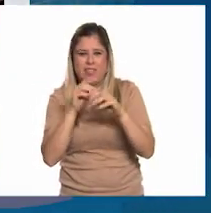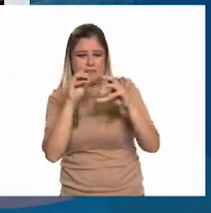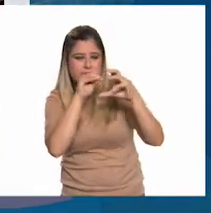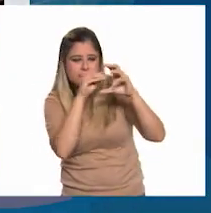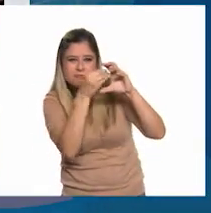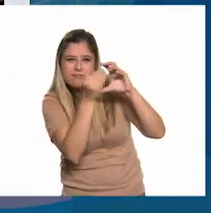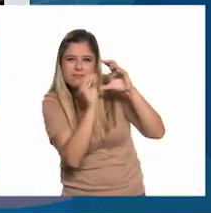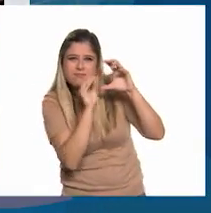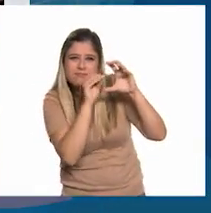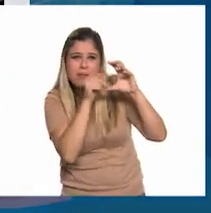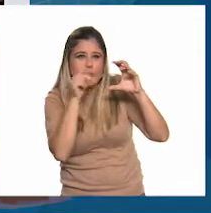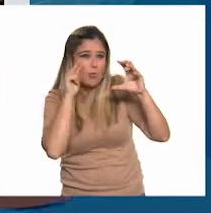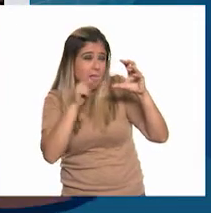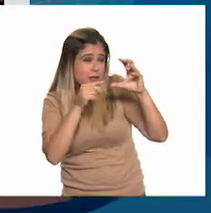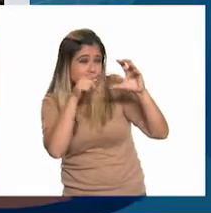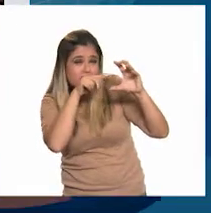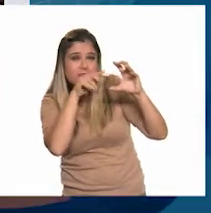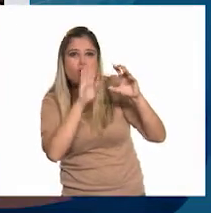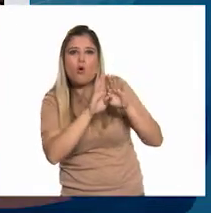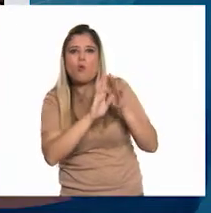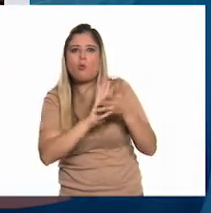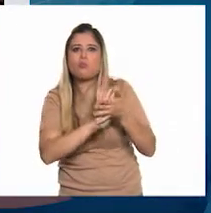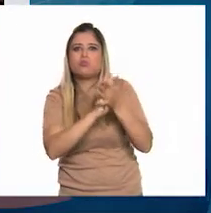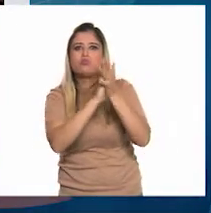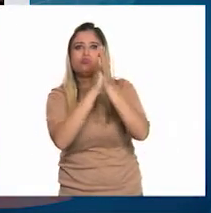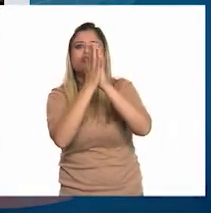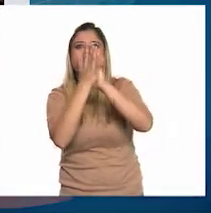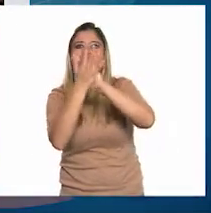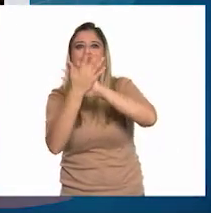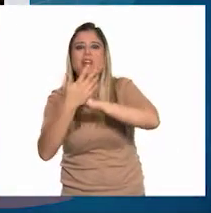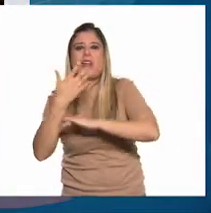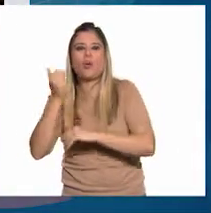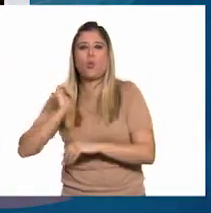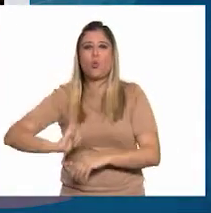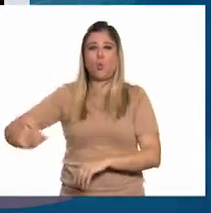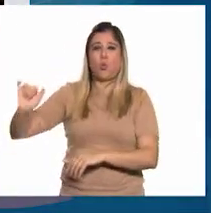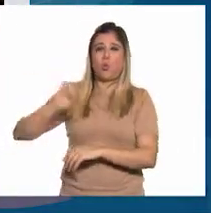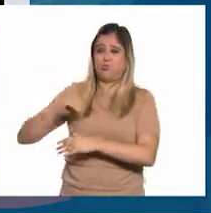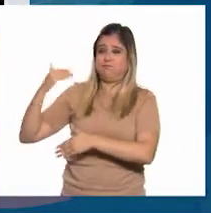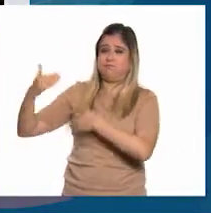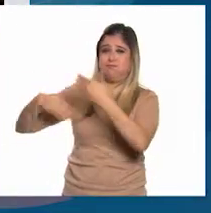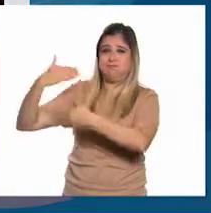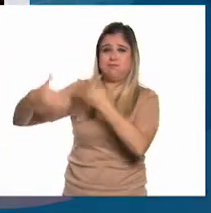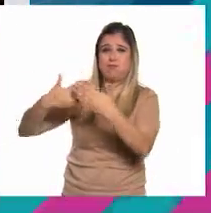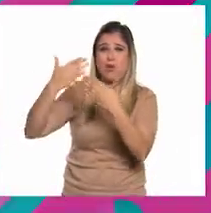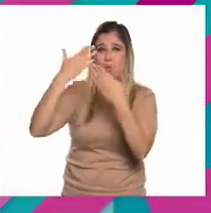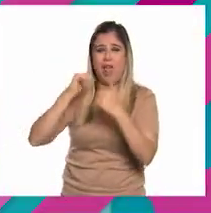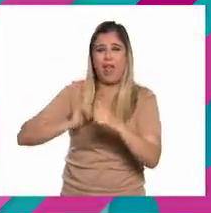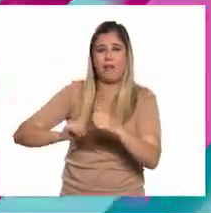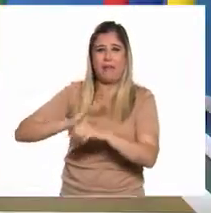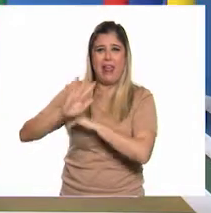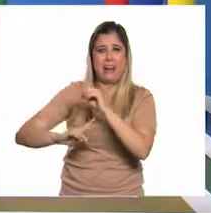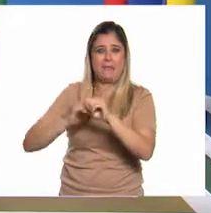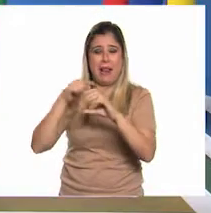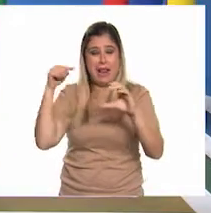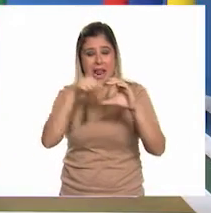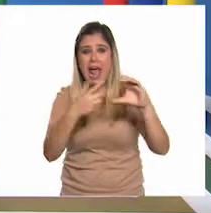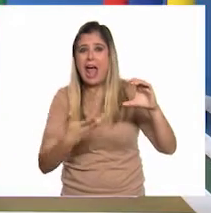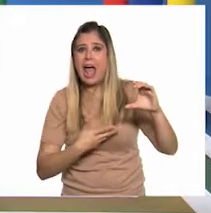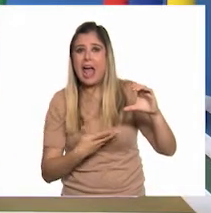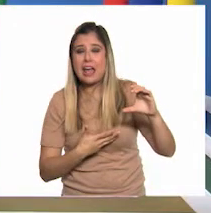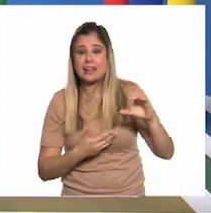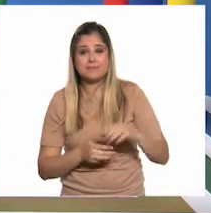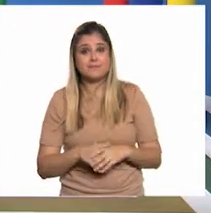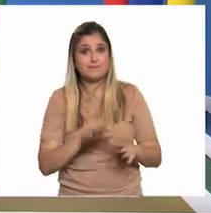permitido observar y estudiar la evolución de algunas especies que en muchos casos ya no existen. ¿Qué te pareció?